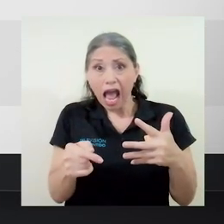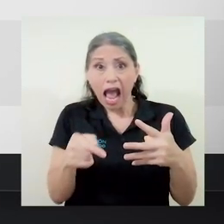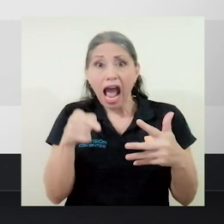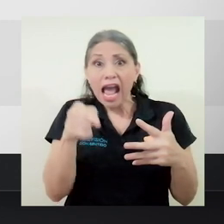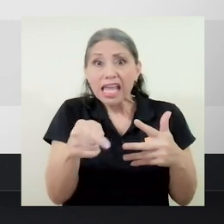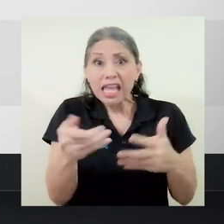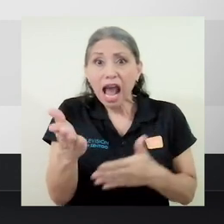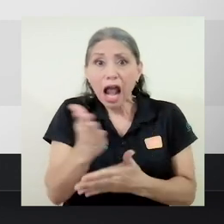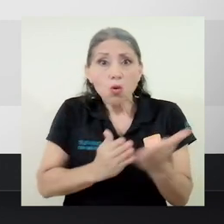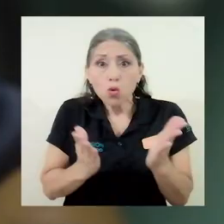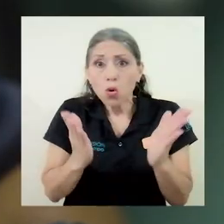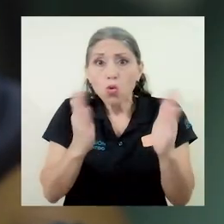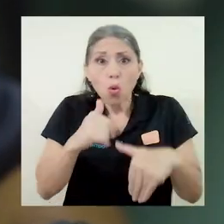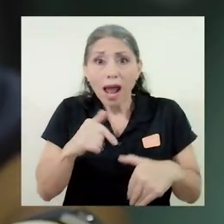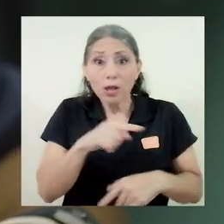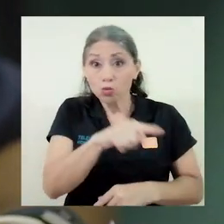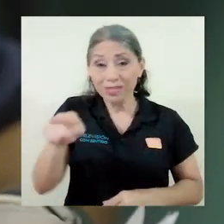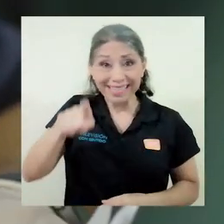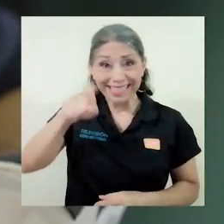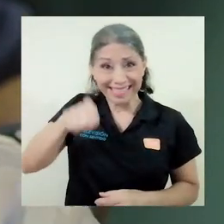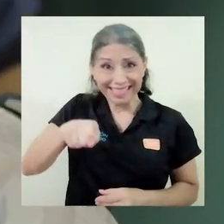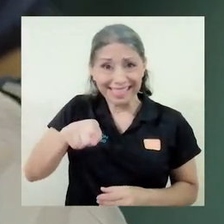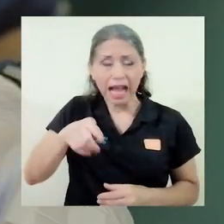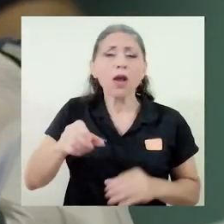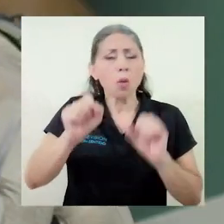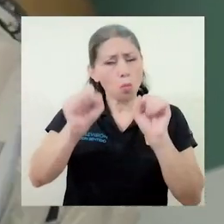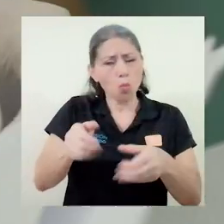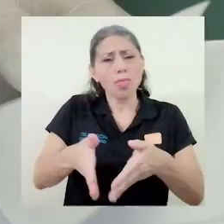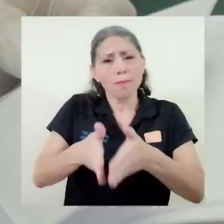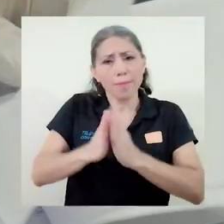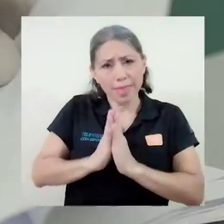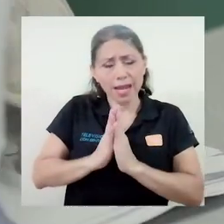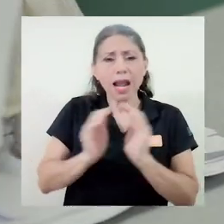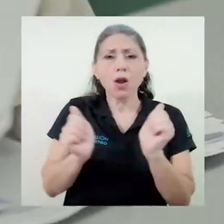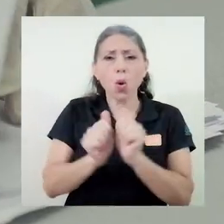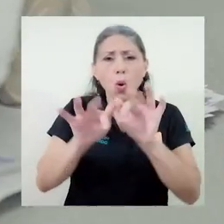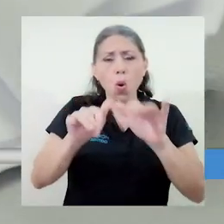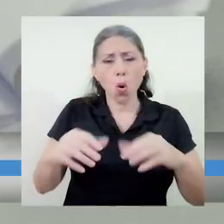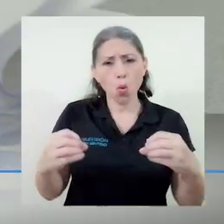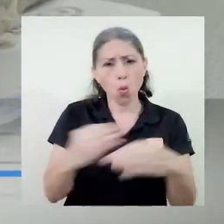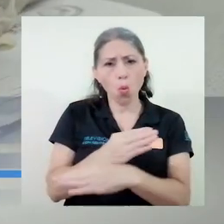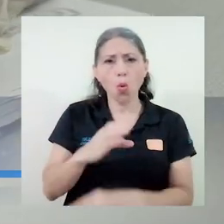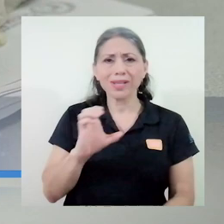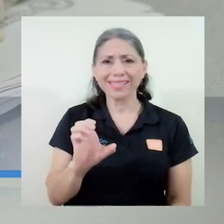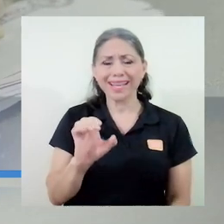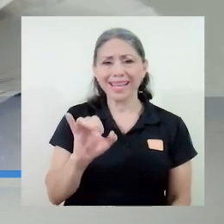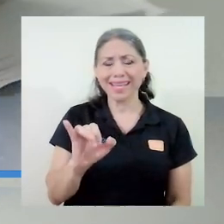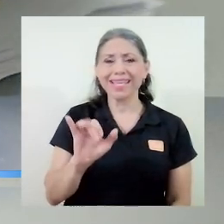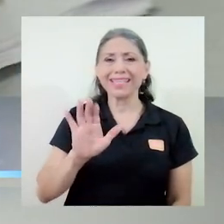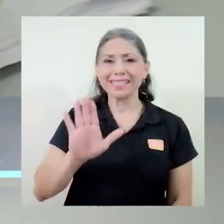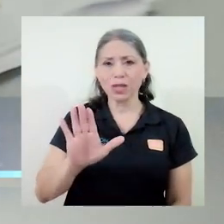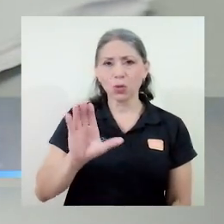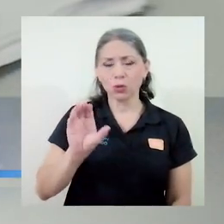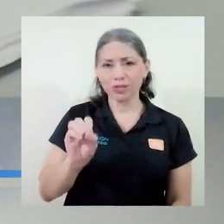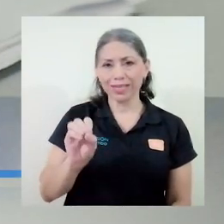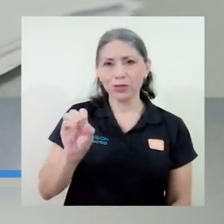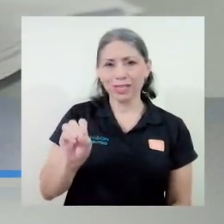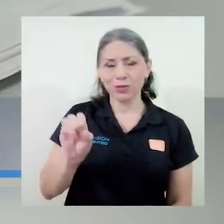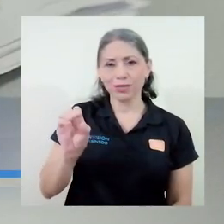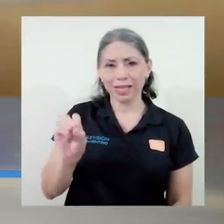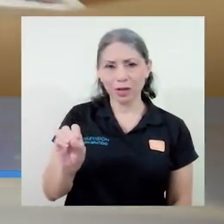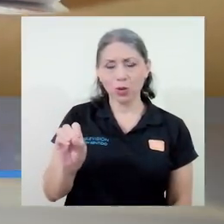alguno en específico, se puede hacer una solicitud mediante el correo ci5000